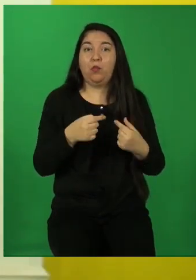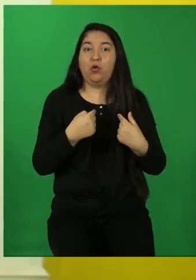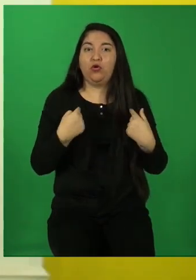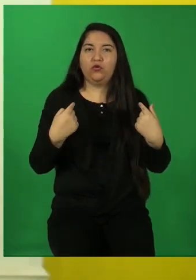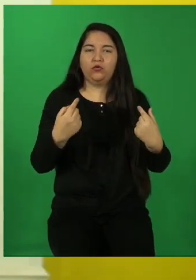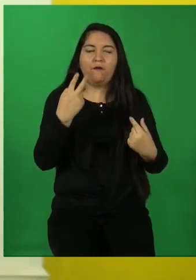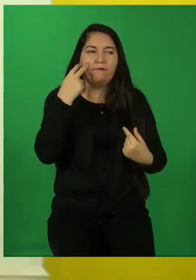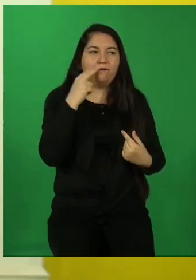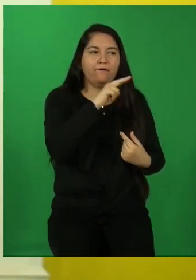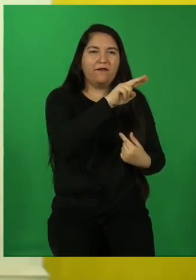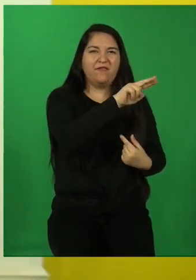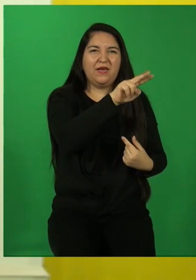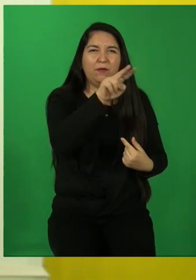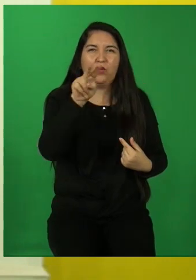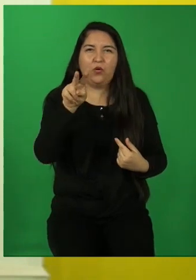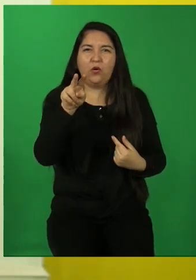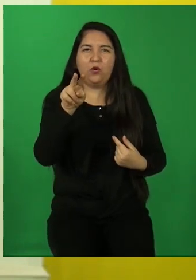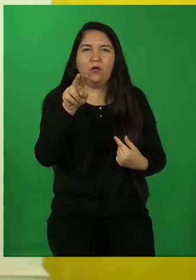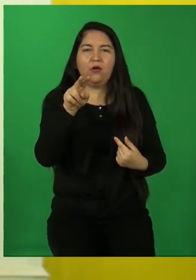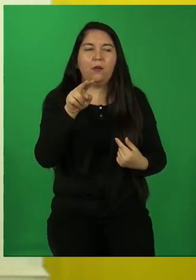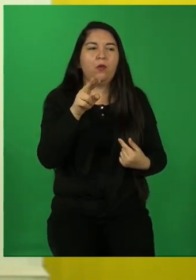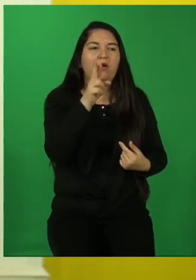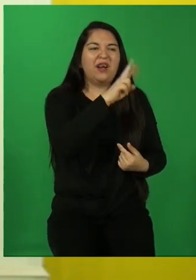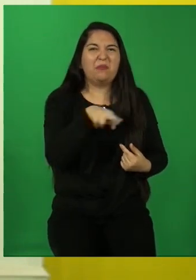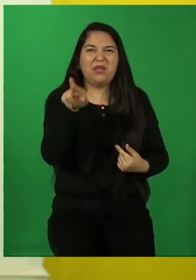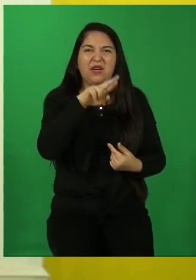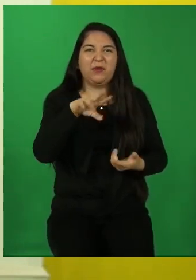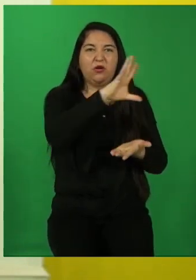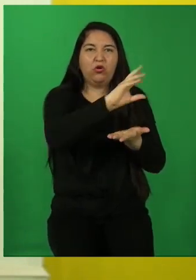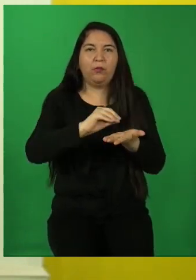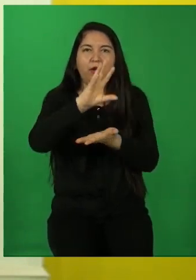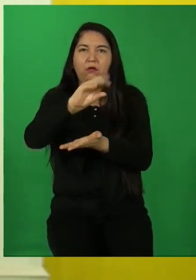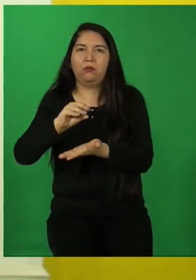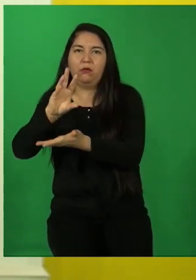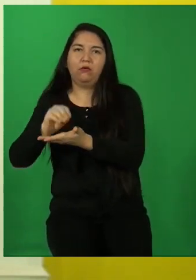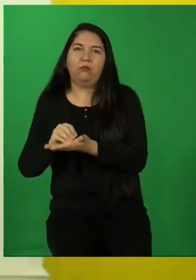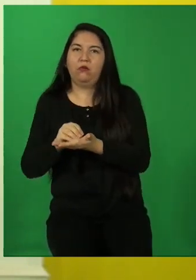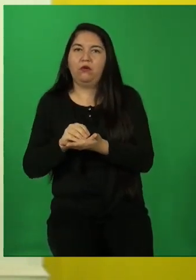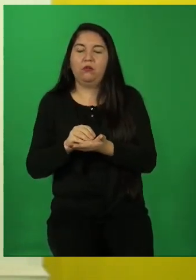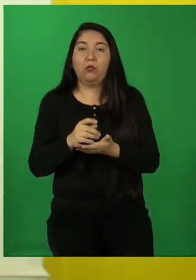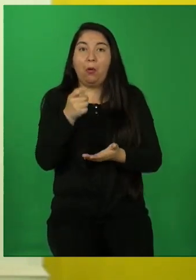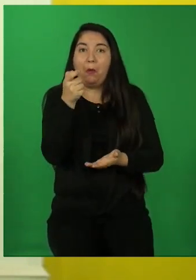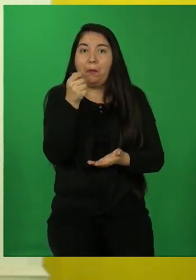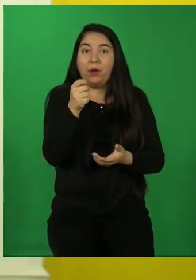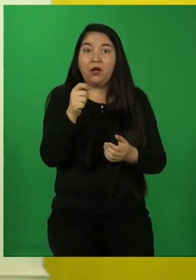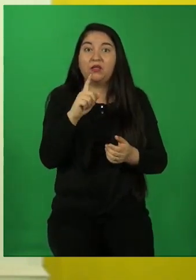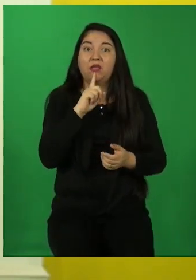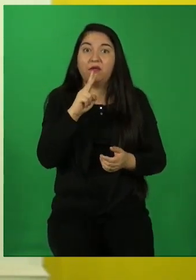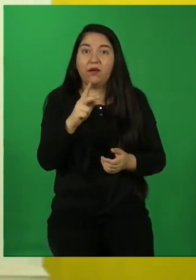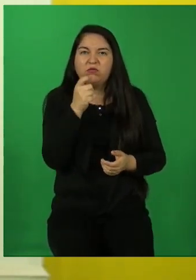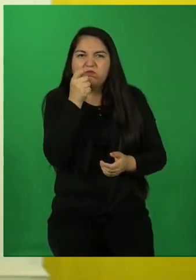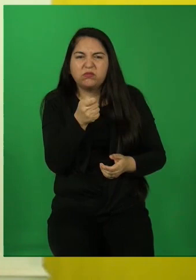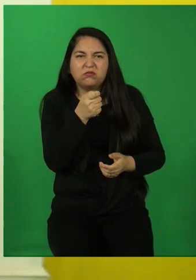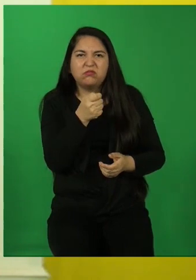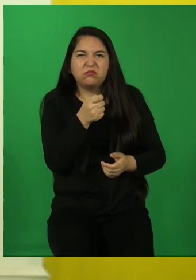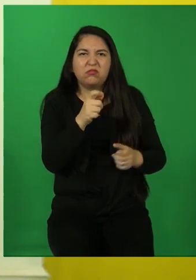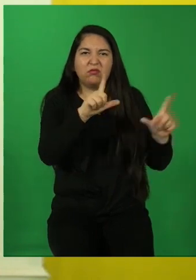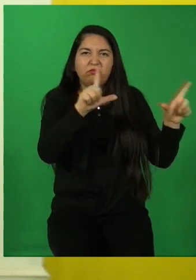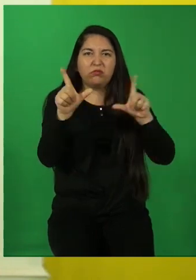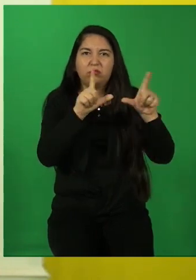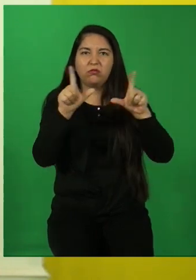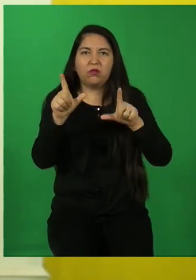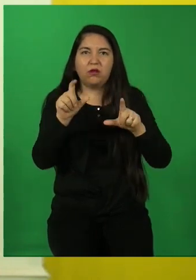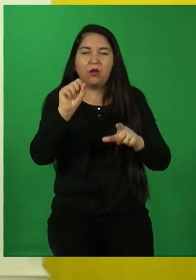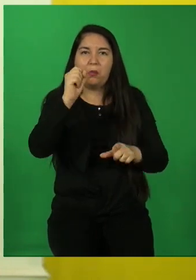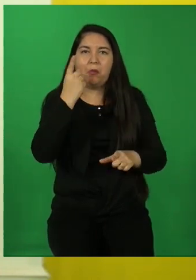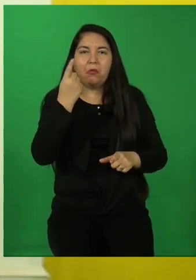rodeados de estereotipos. Rodeados de estereotipos. Encendemos la televisión, los canales, los primeros